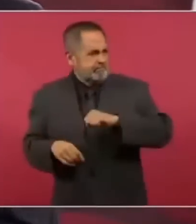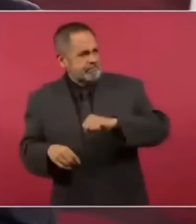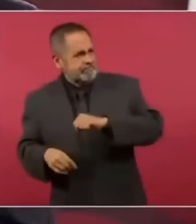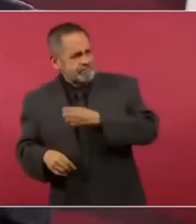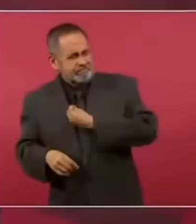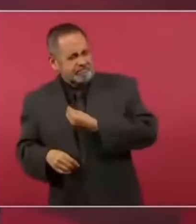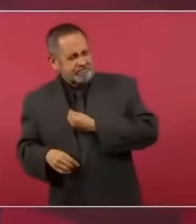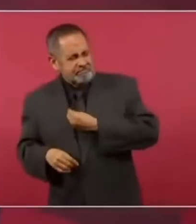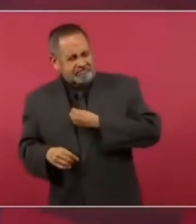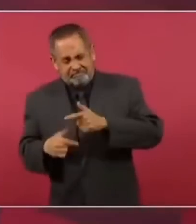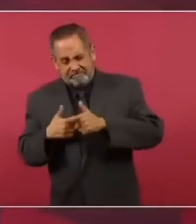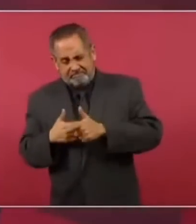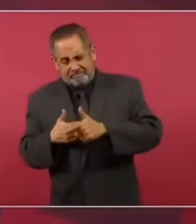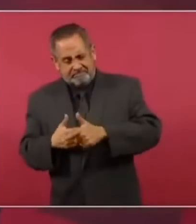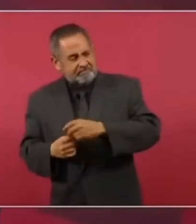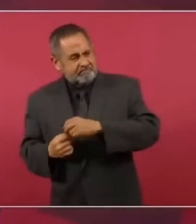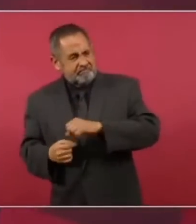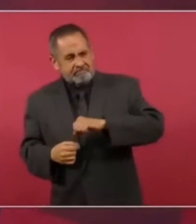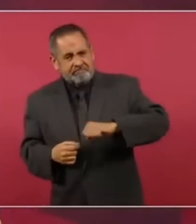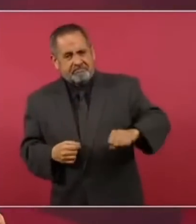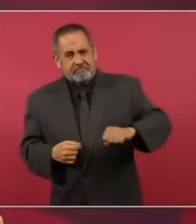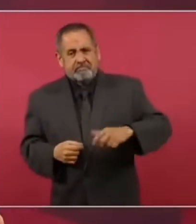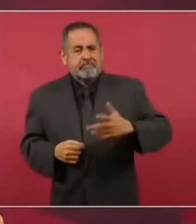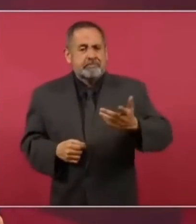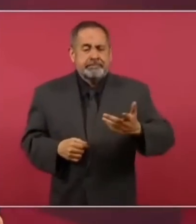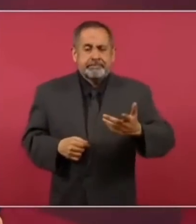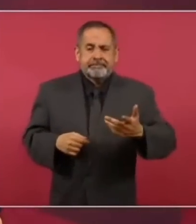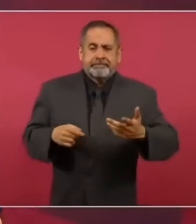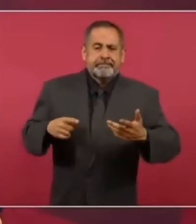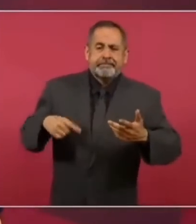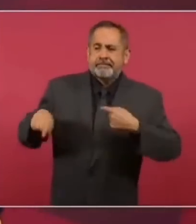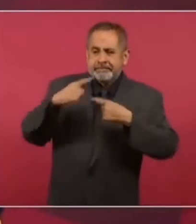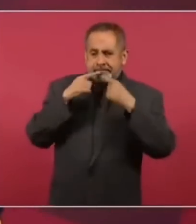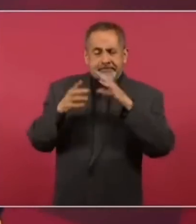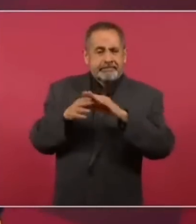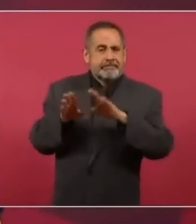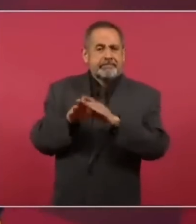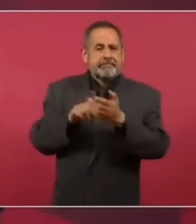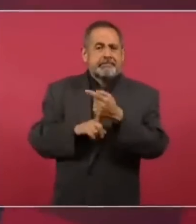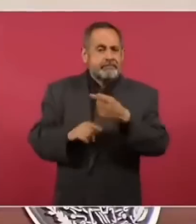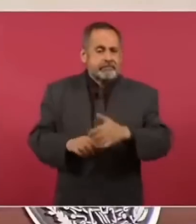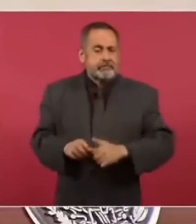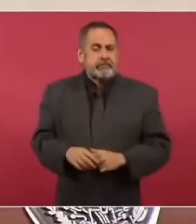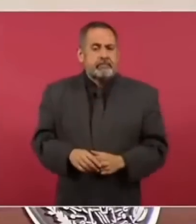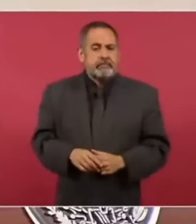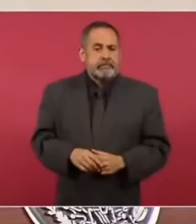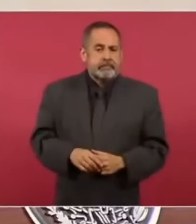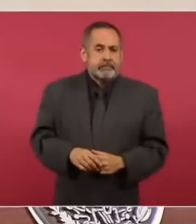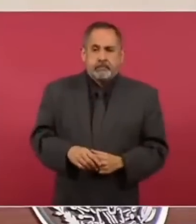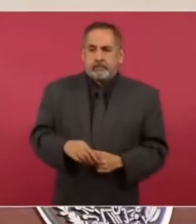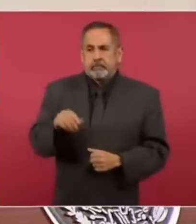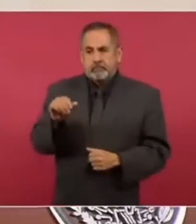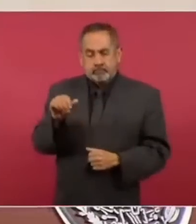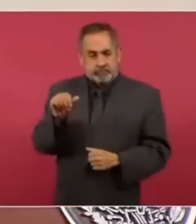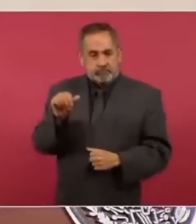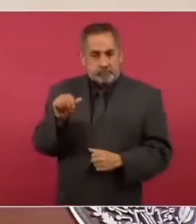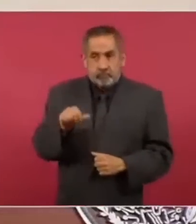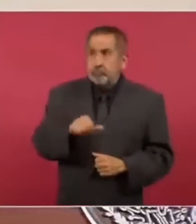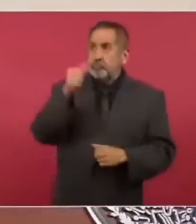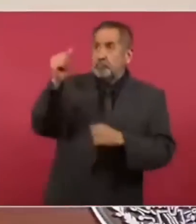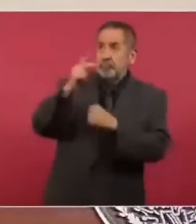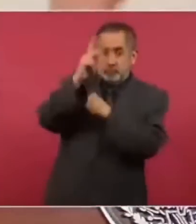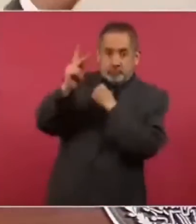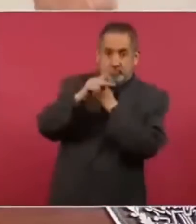pudieron del todo. en otros países sí